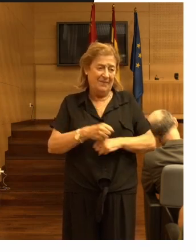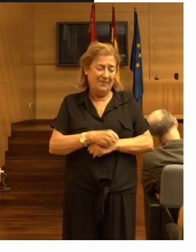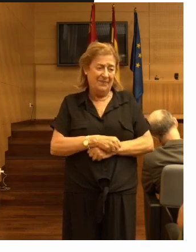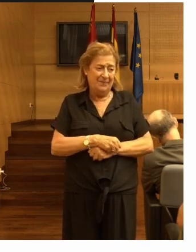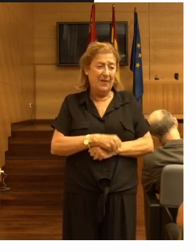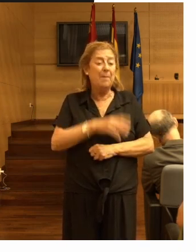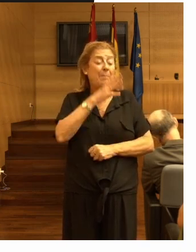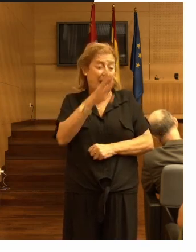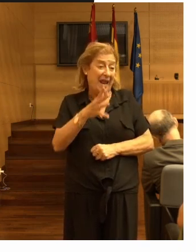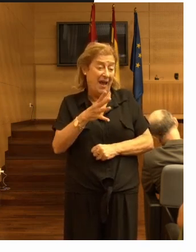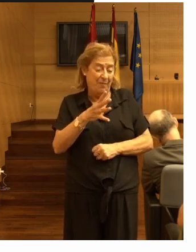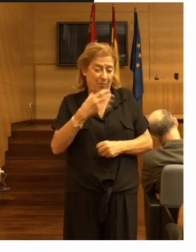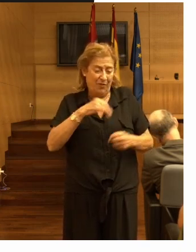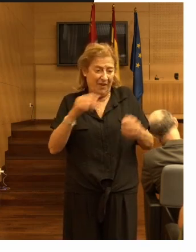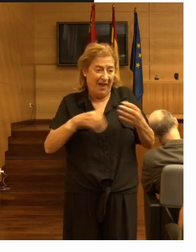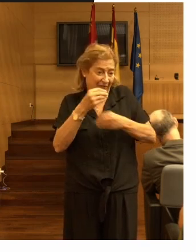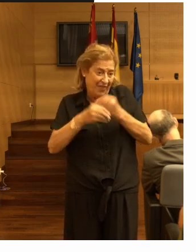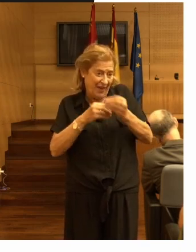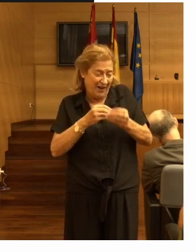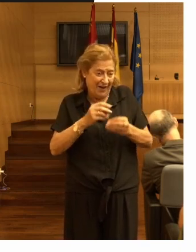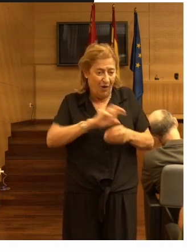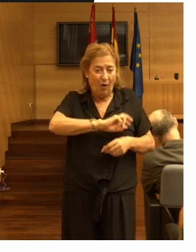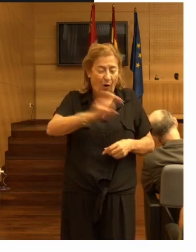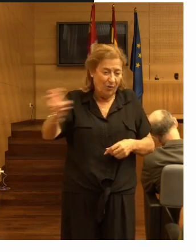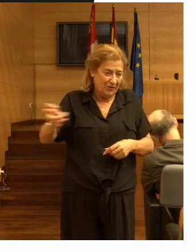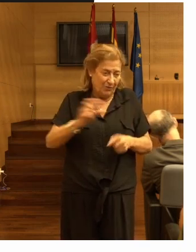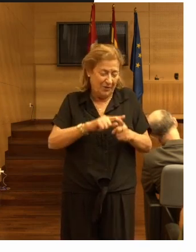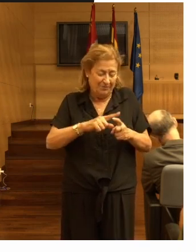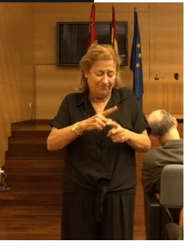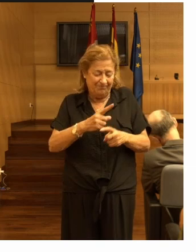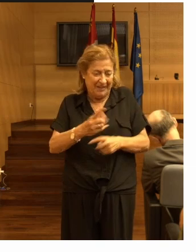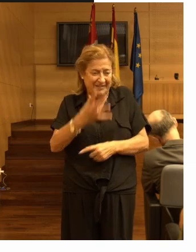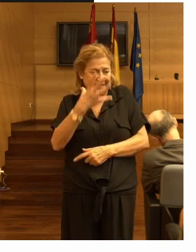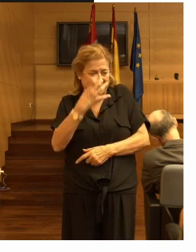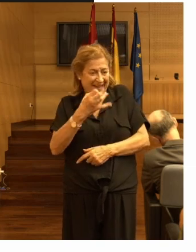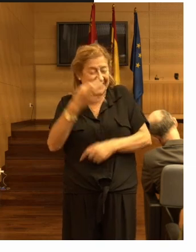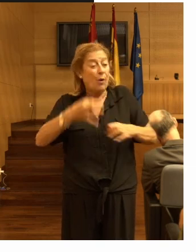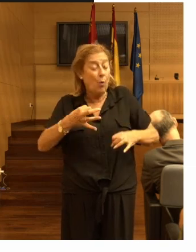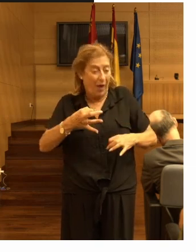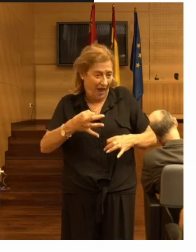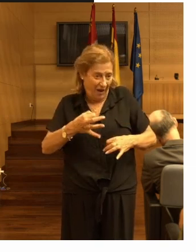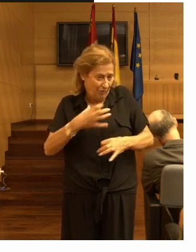para caminar o transferirse de forma seria de forma segura